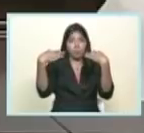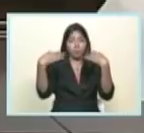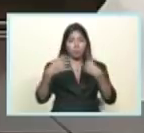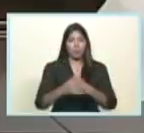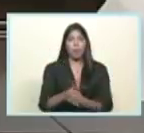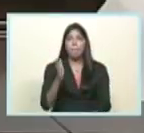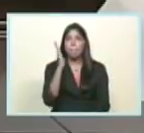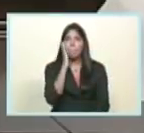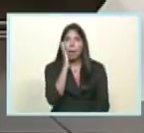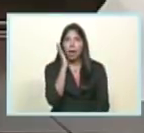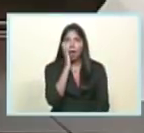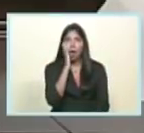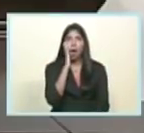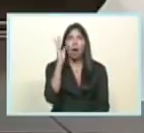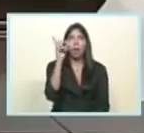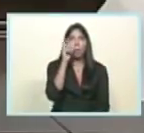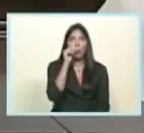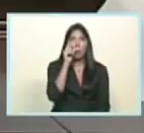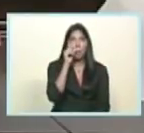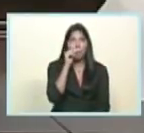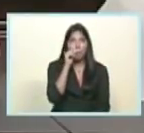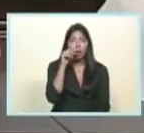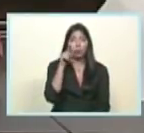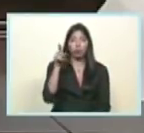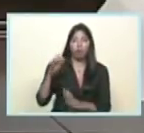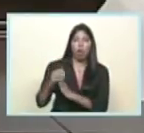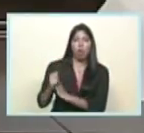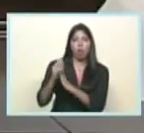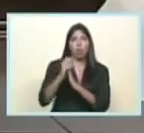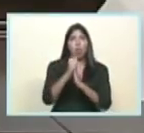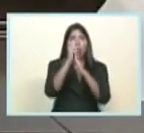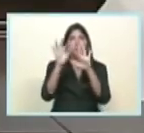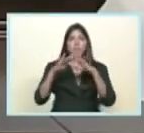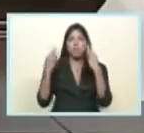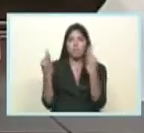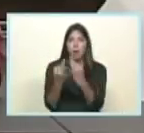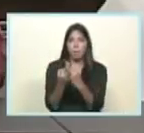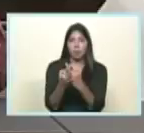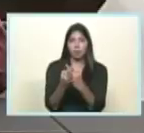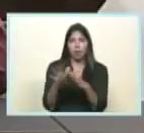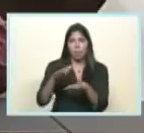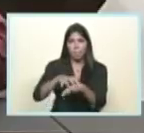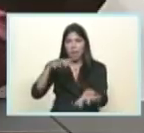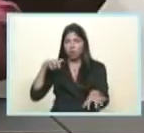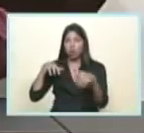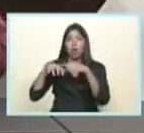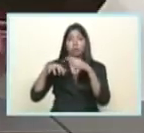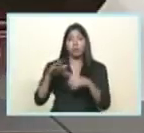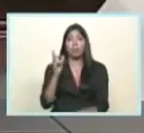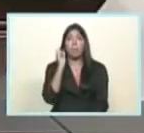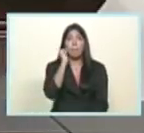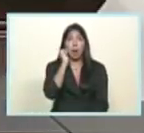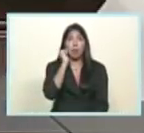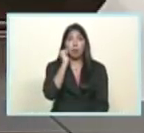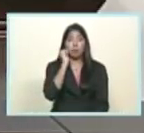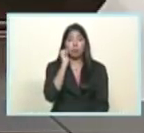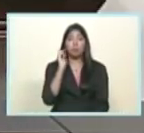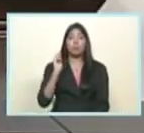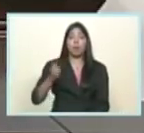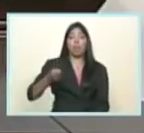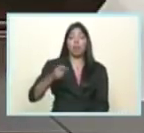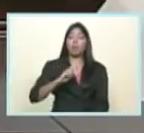madres y padres, jefes de familia, más madres que padres, porque en el hogar está la jefa.